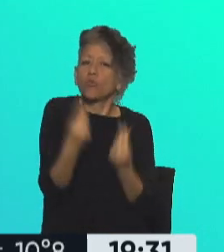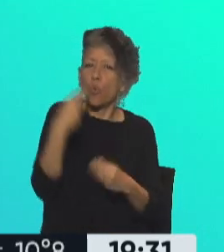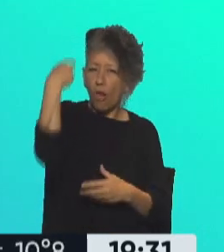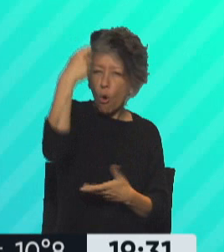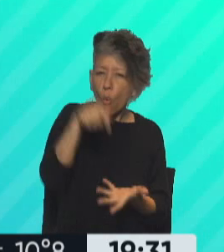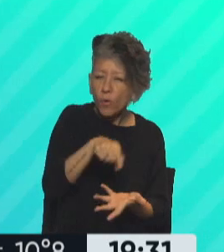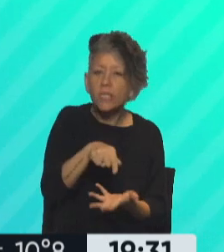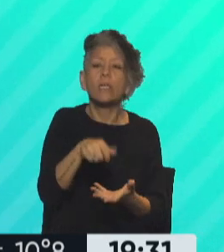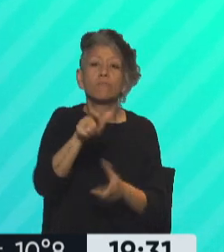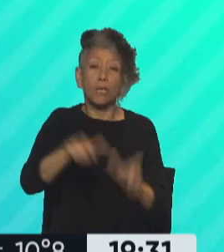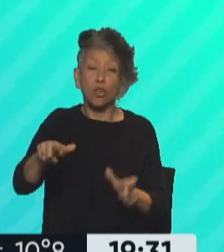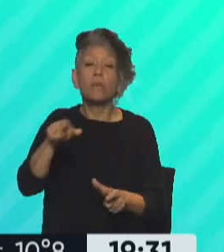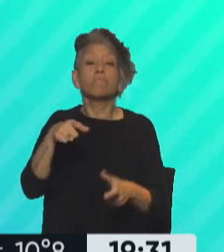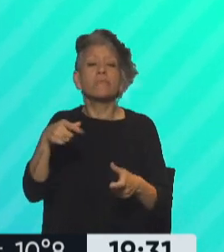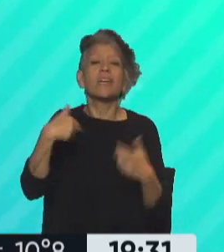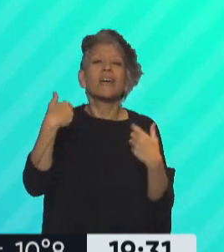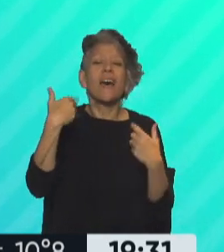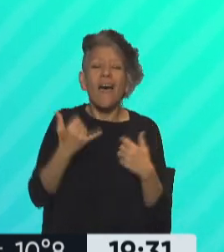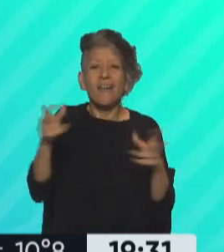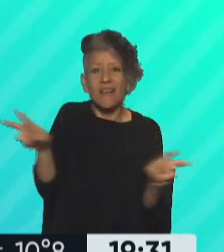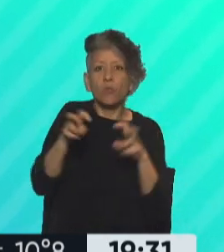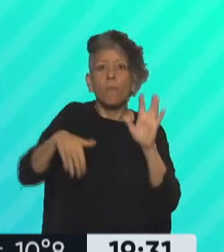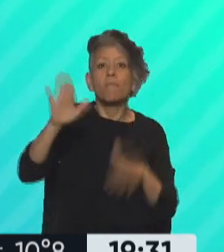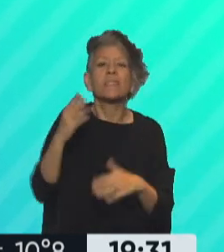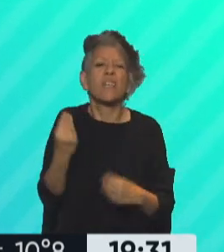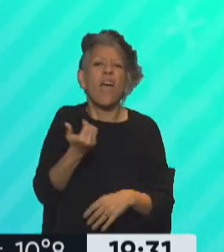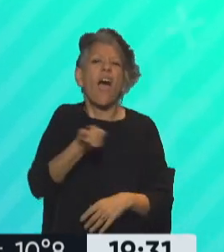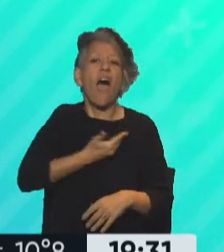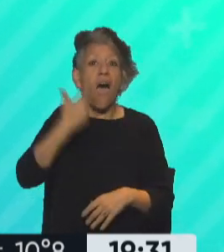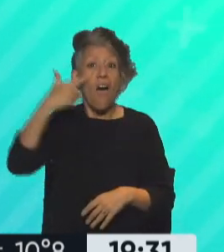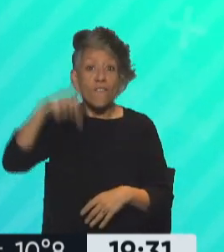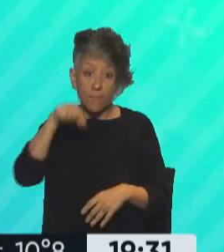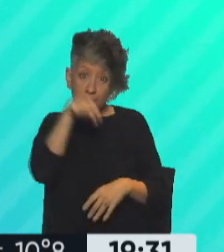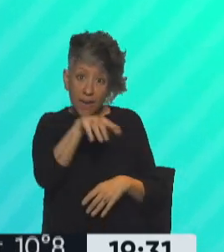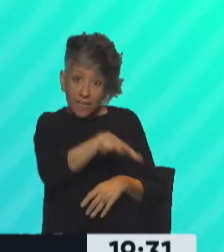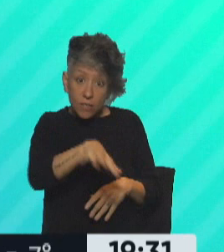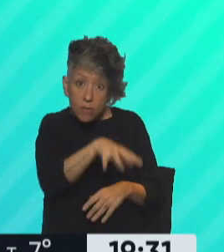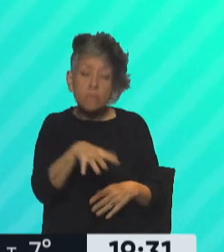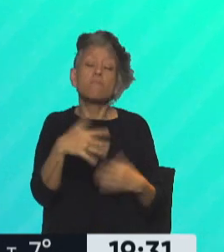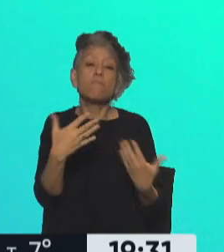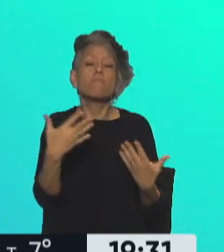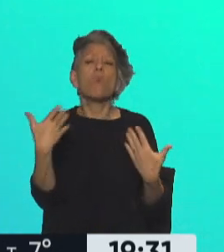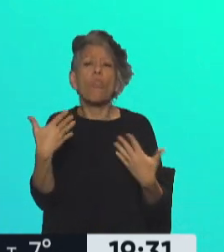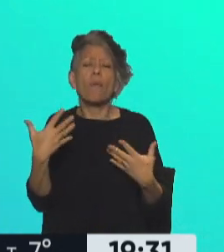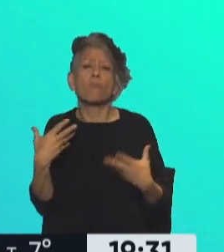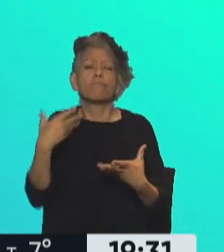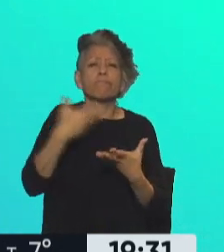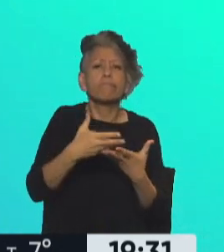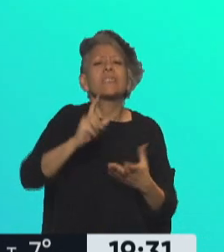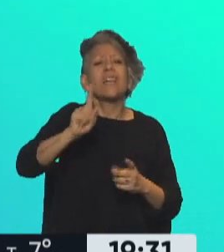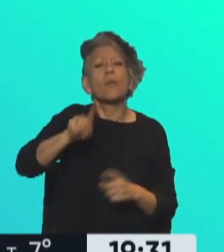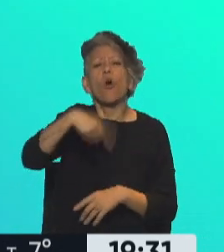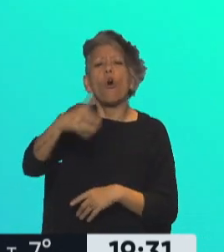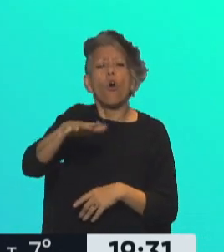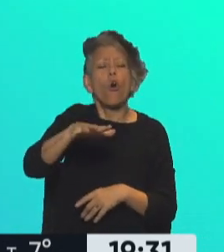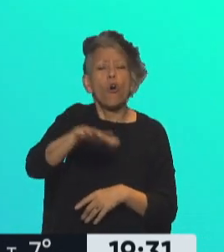recaudación por anticipos de ganancias decididas por la AFIP para que a ese ingreso de sectores con mayor capacidad de pago lo volquemos en uno de los sectores que más